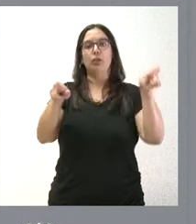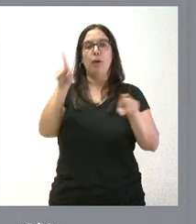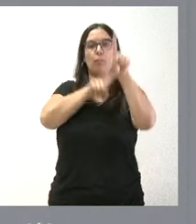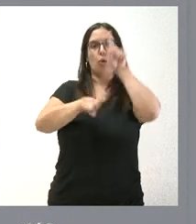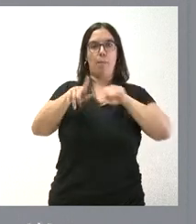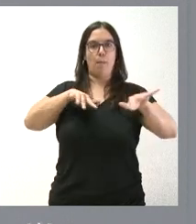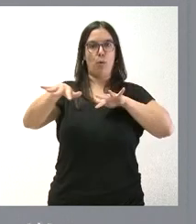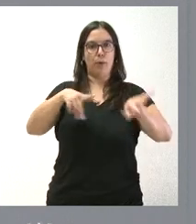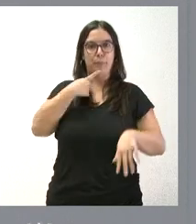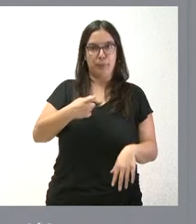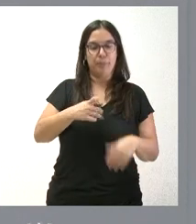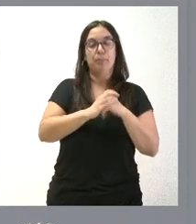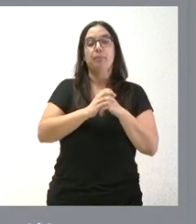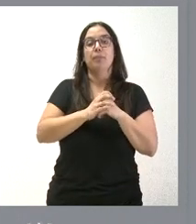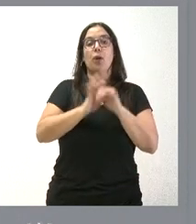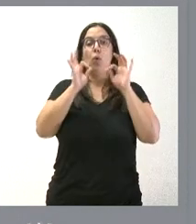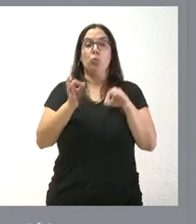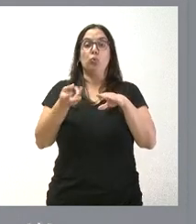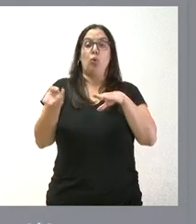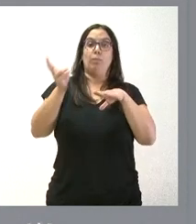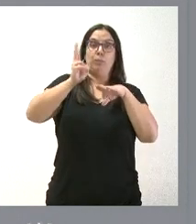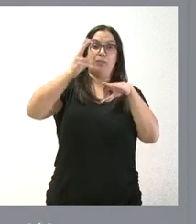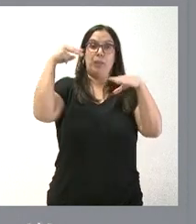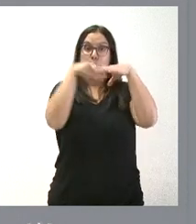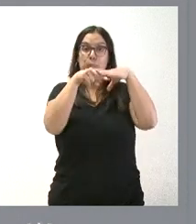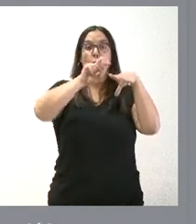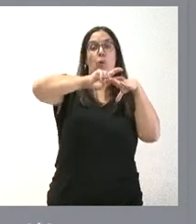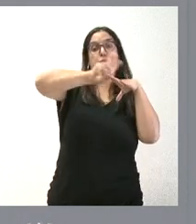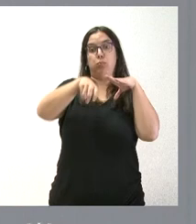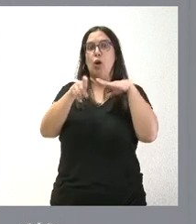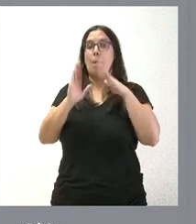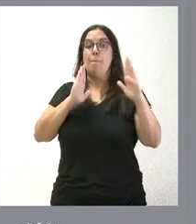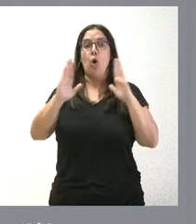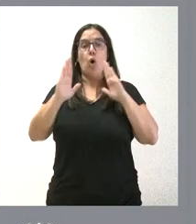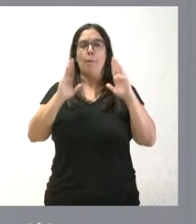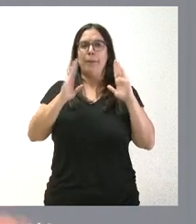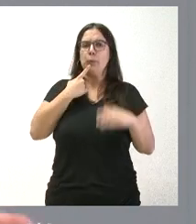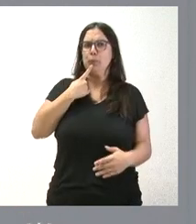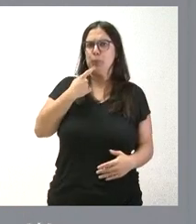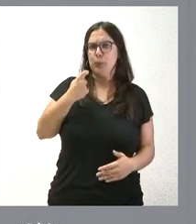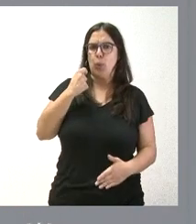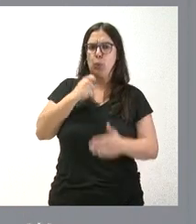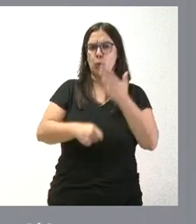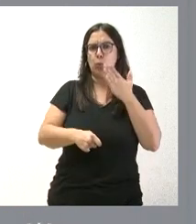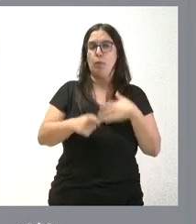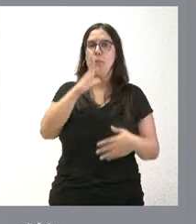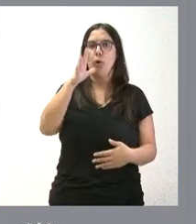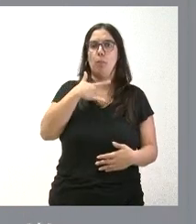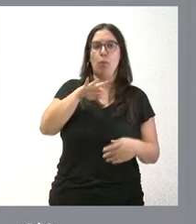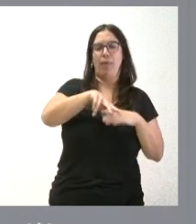reducida. Este momento de acostarse y levantarse de la cama es uno de los momentos más críticos para una persona con movilidad reducida porque puede sufrir